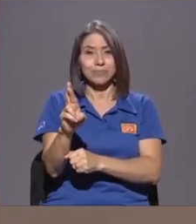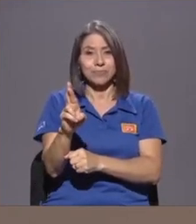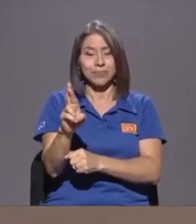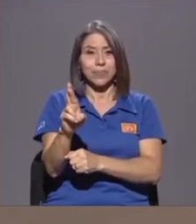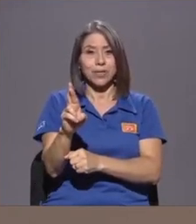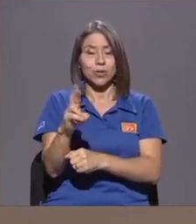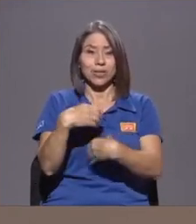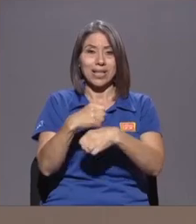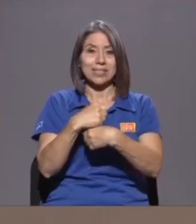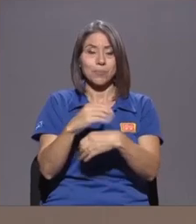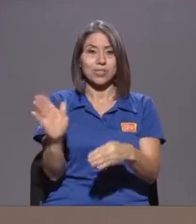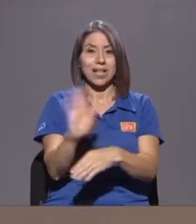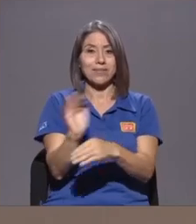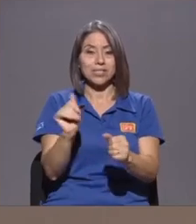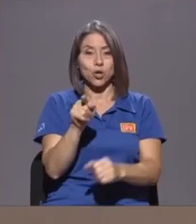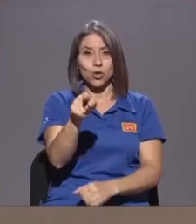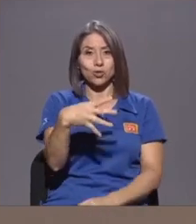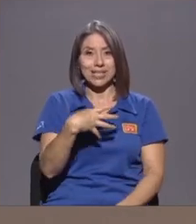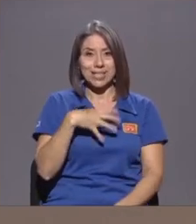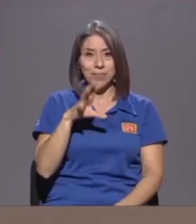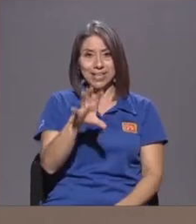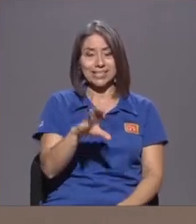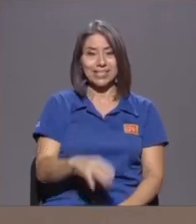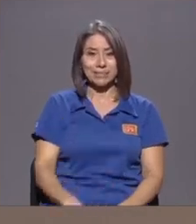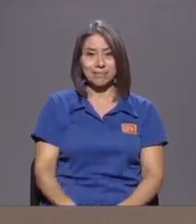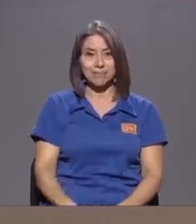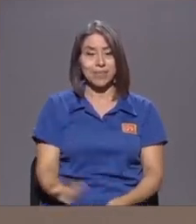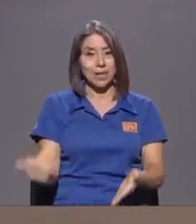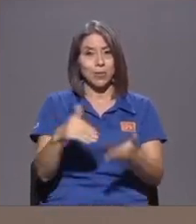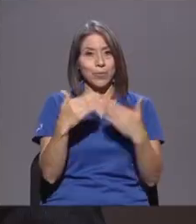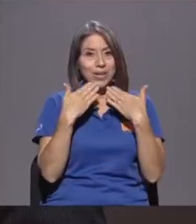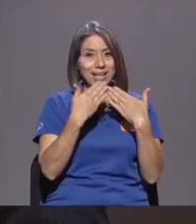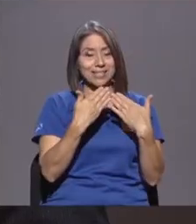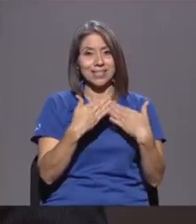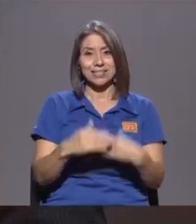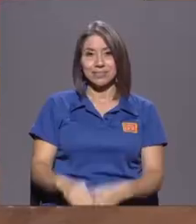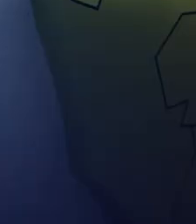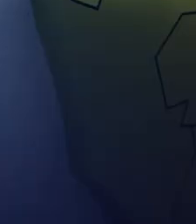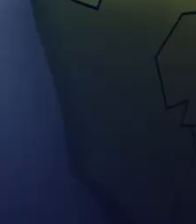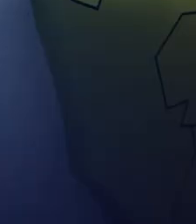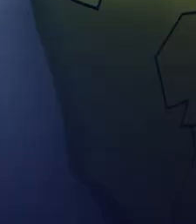Donde hacemos La televisión Que ustedes se merecen De nuevo Gracias Gracias